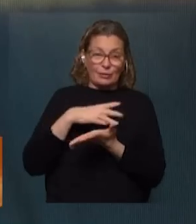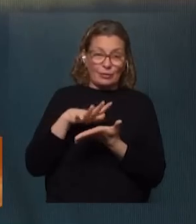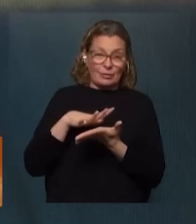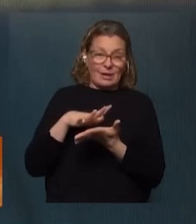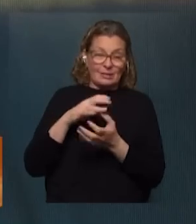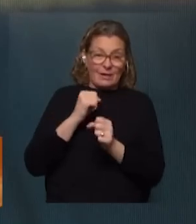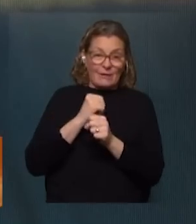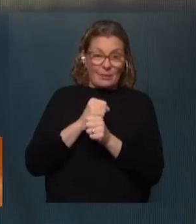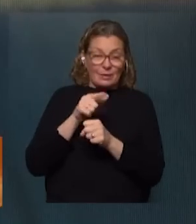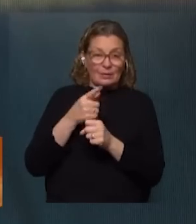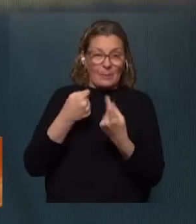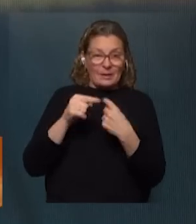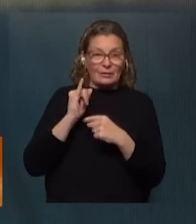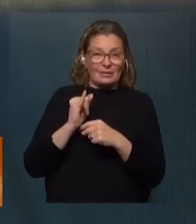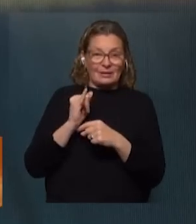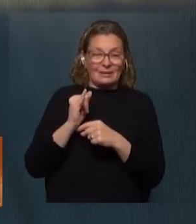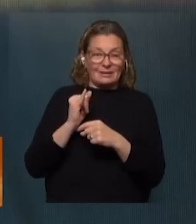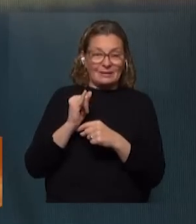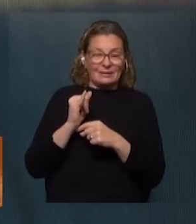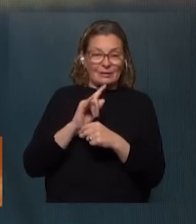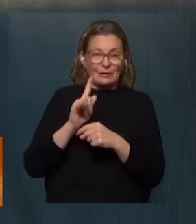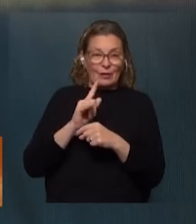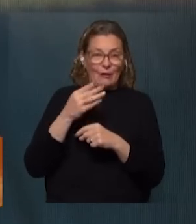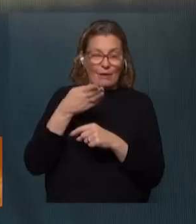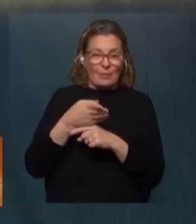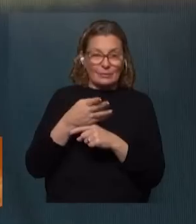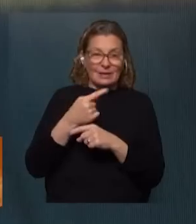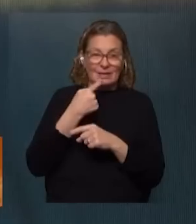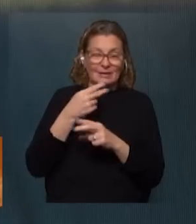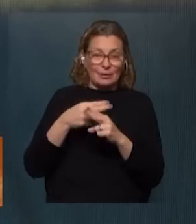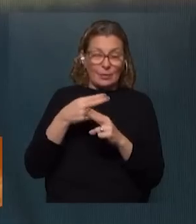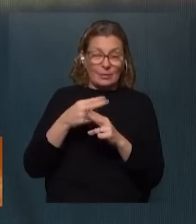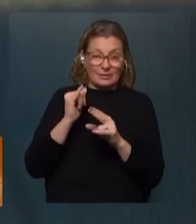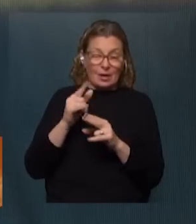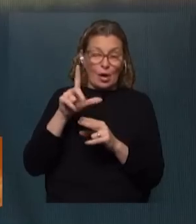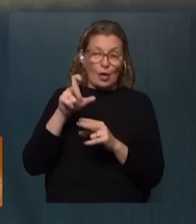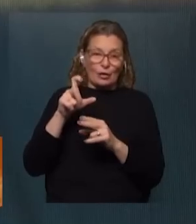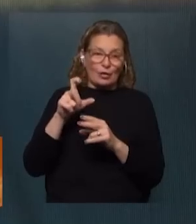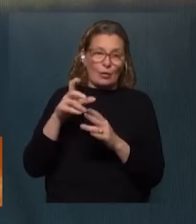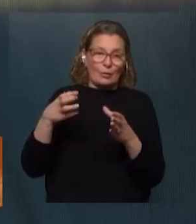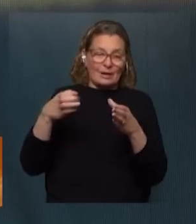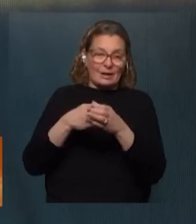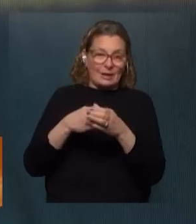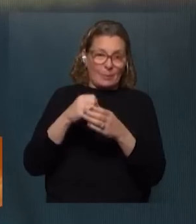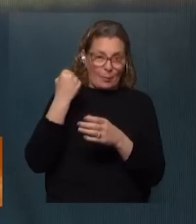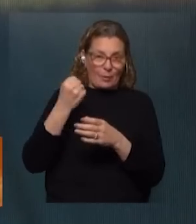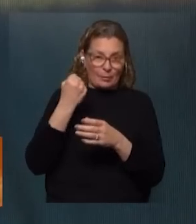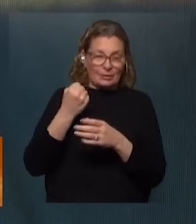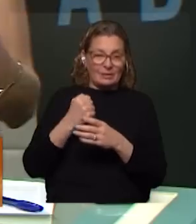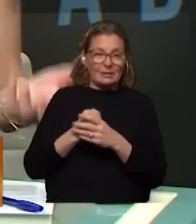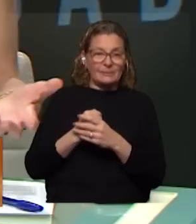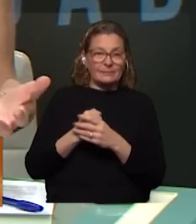trabajamos en esto pero si no vamos a dar nombres pero obviamente que tenemos un equipo consistente detrás